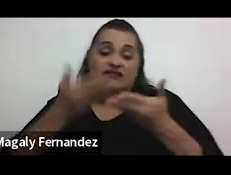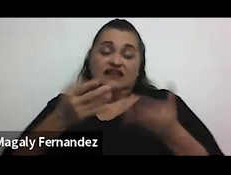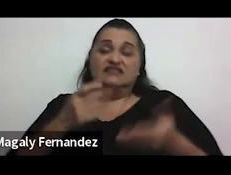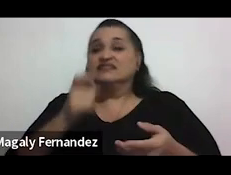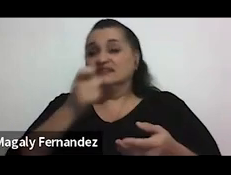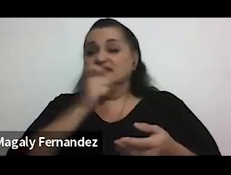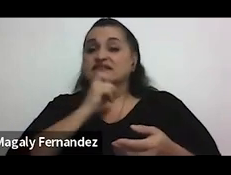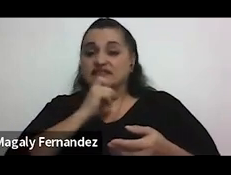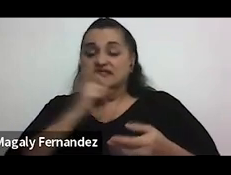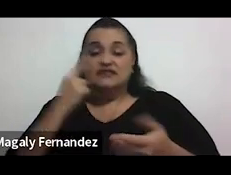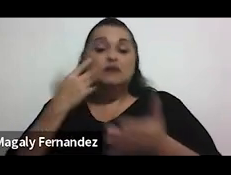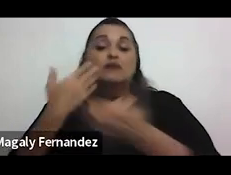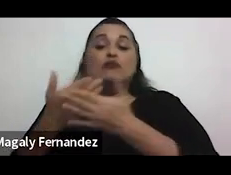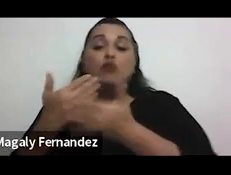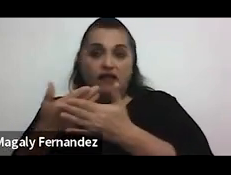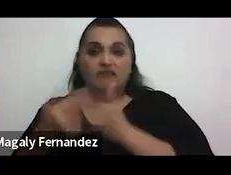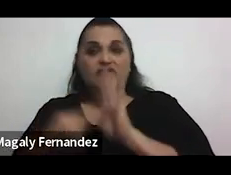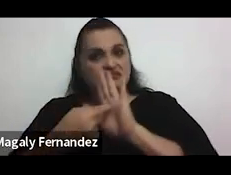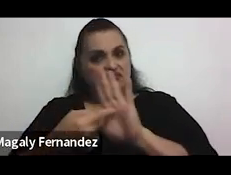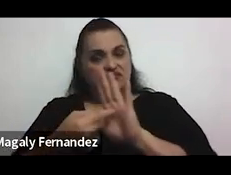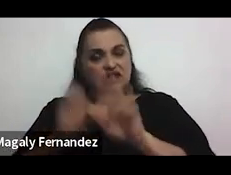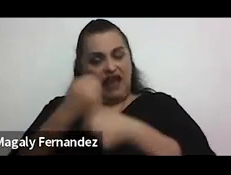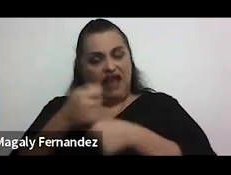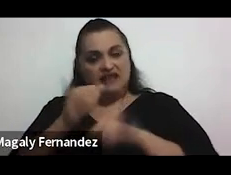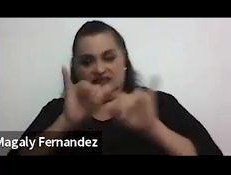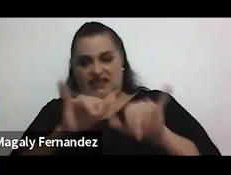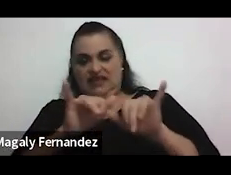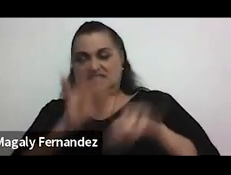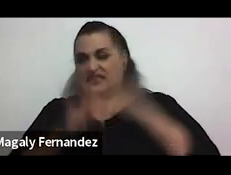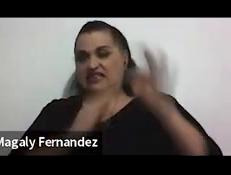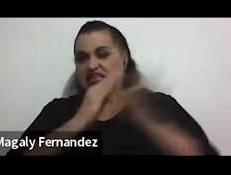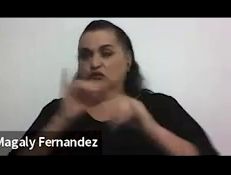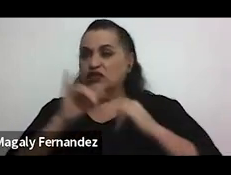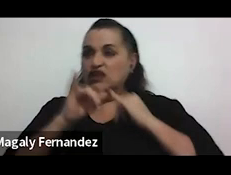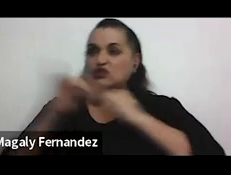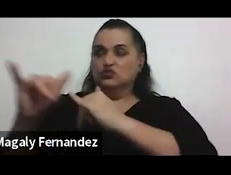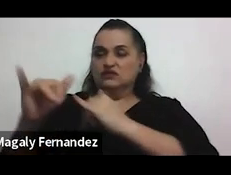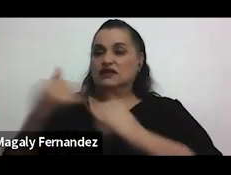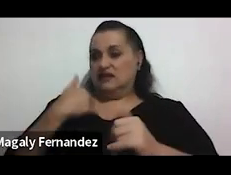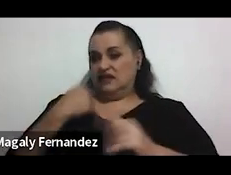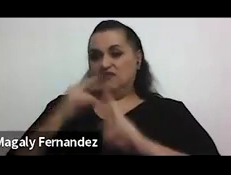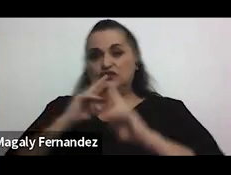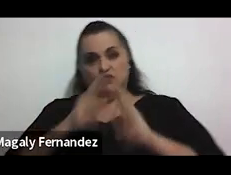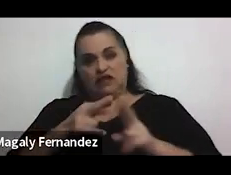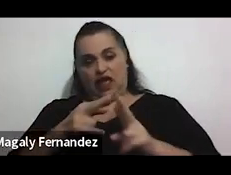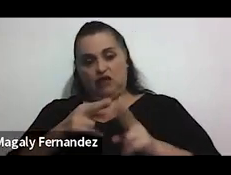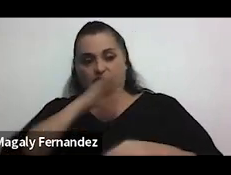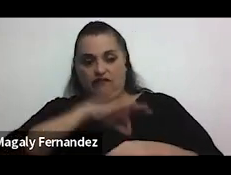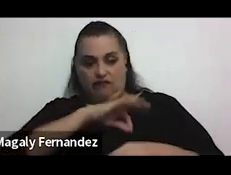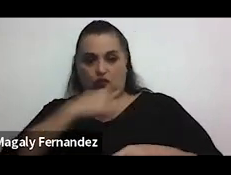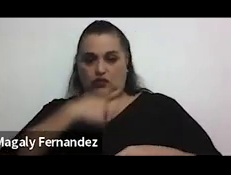como pruebas evidentes para hacer este tipo de de denuncias y tener resultados a nuestro favor